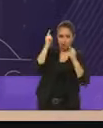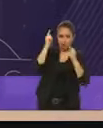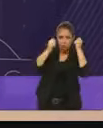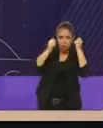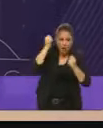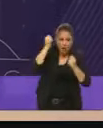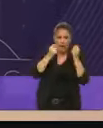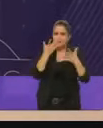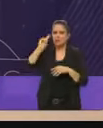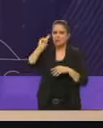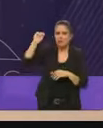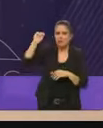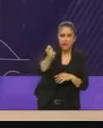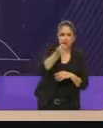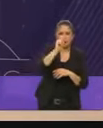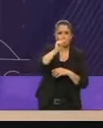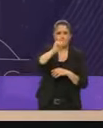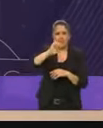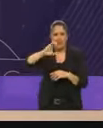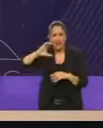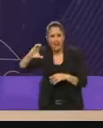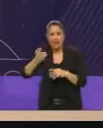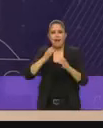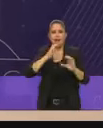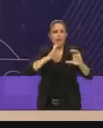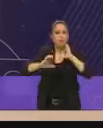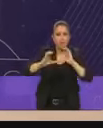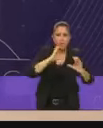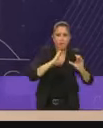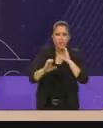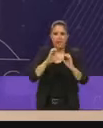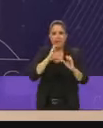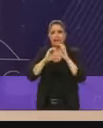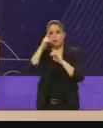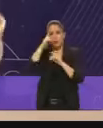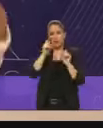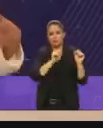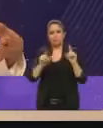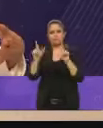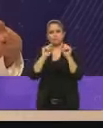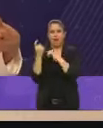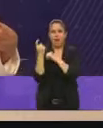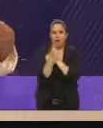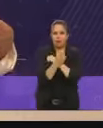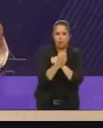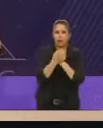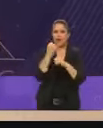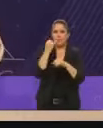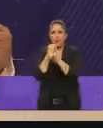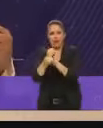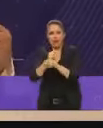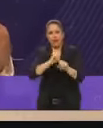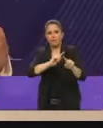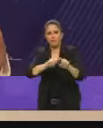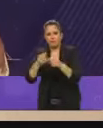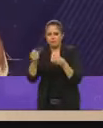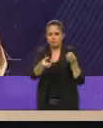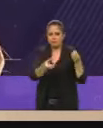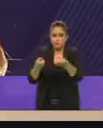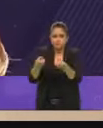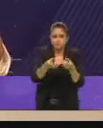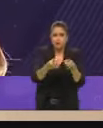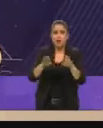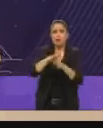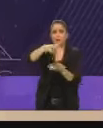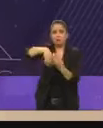tecnologías de la información comunicación y digitalización economía circular el manejo sustentable